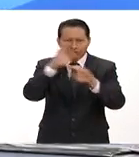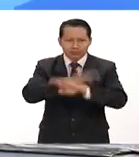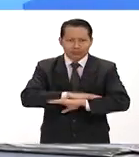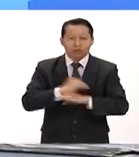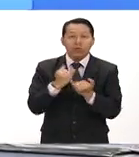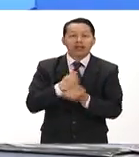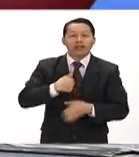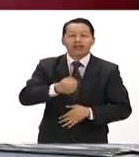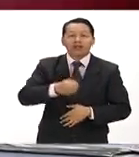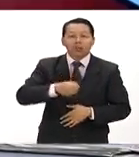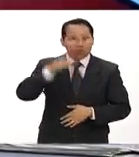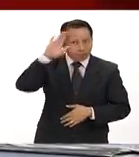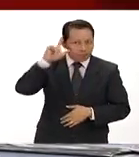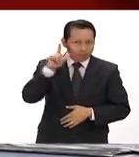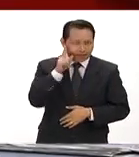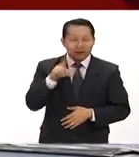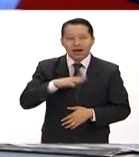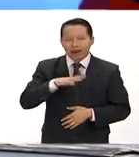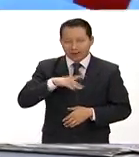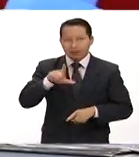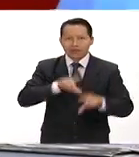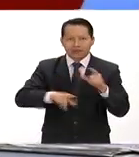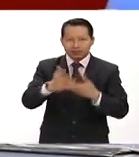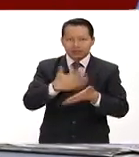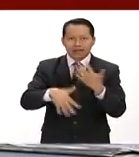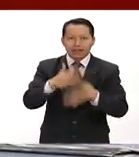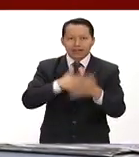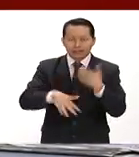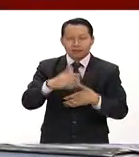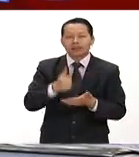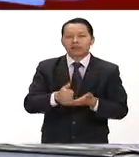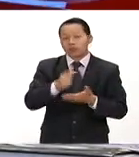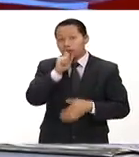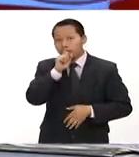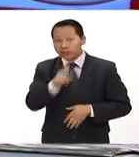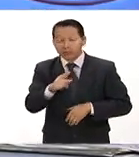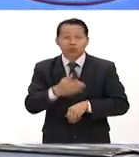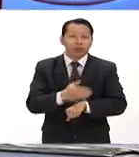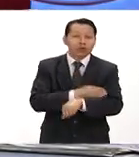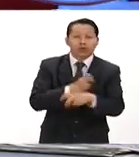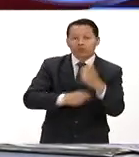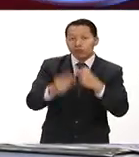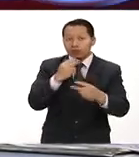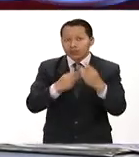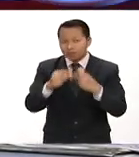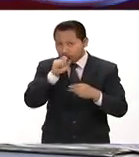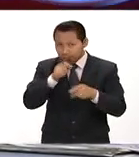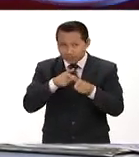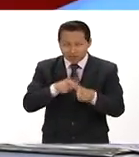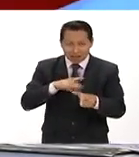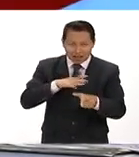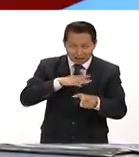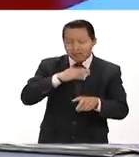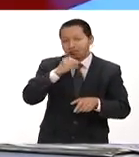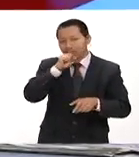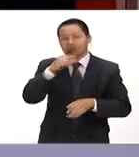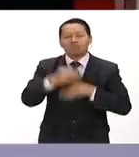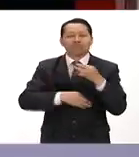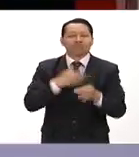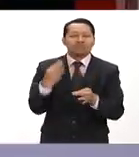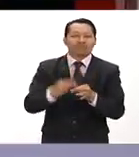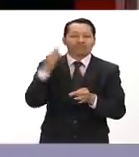Saludo con mucho gusto a Miguel González quien se encuentra en la lengua de señas. Acompáñenos durante esta hora y media. Esto es informativo. Le tenemos la noticia al día.